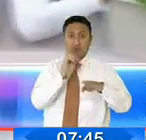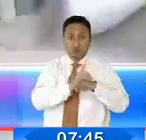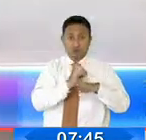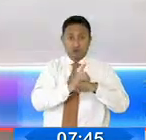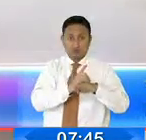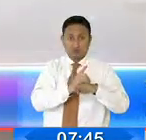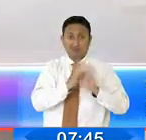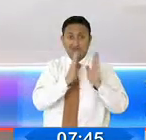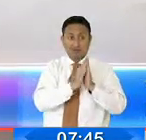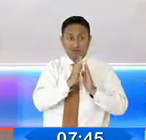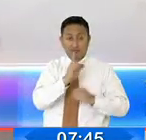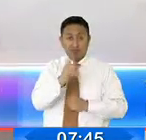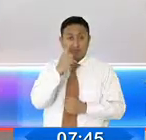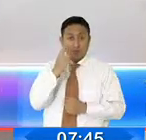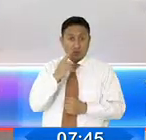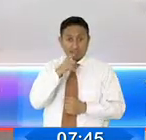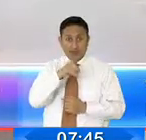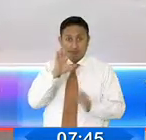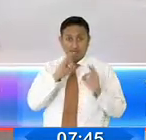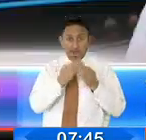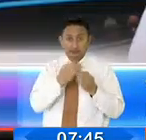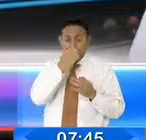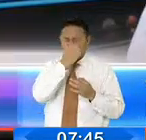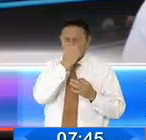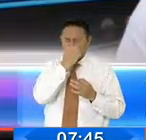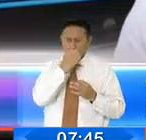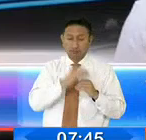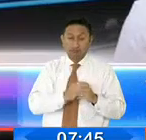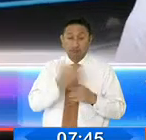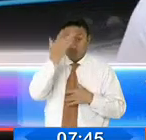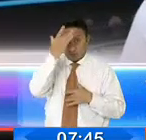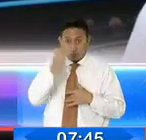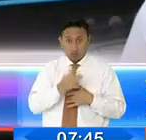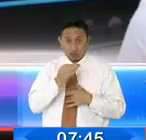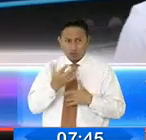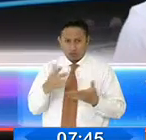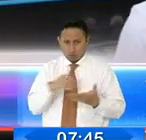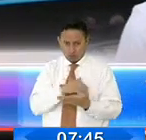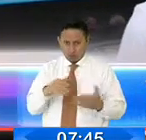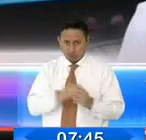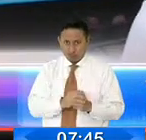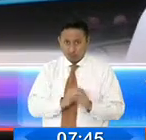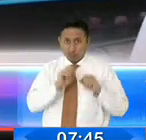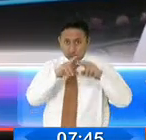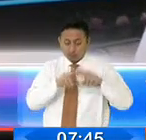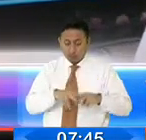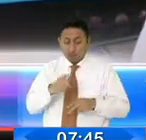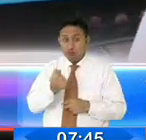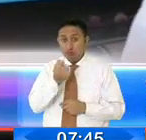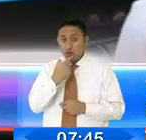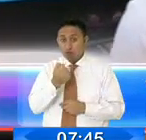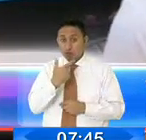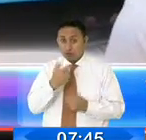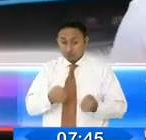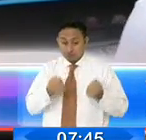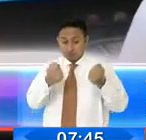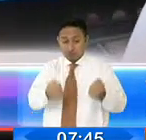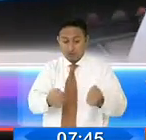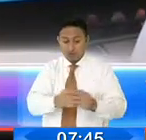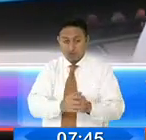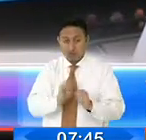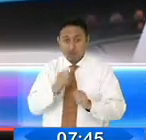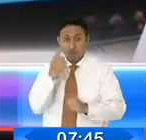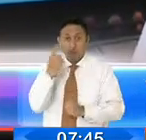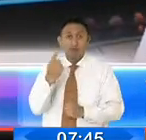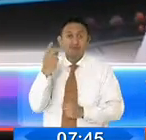comprobando si en esa familia existe un caso de COVID o sospecha de COVID. Le damos la medicina, si así fuera, hacemos